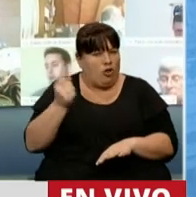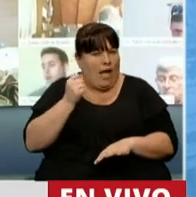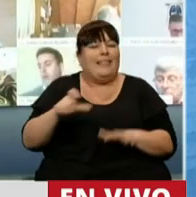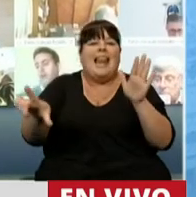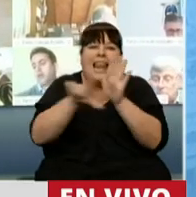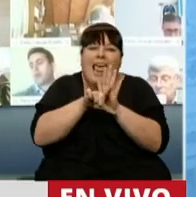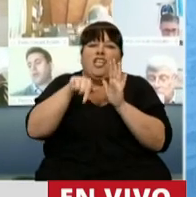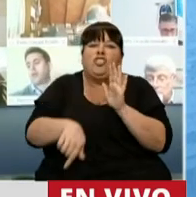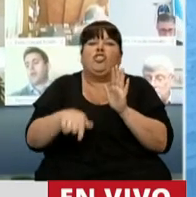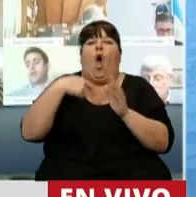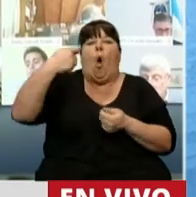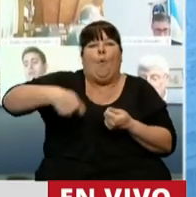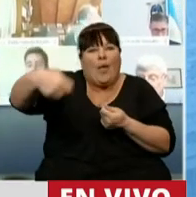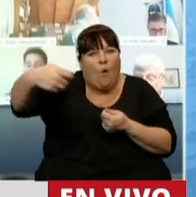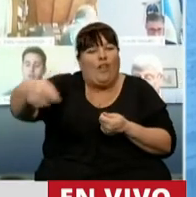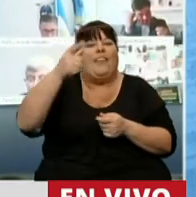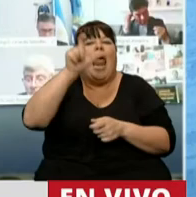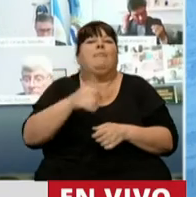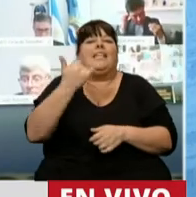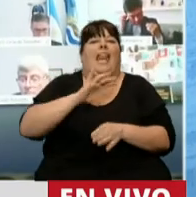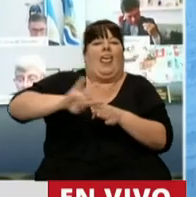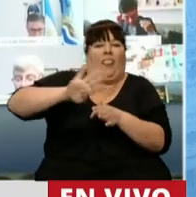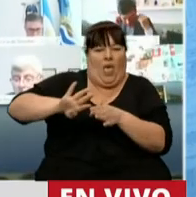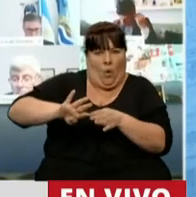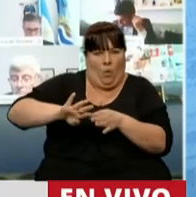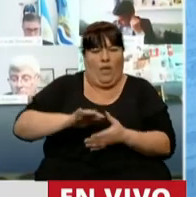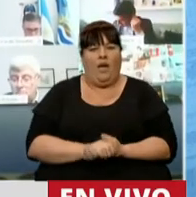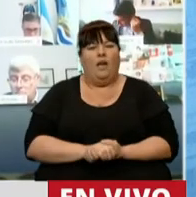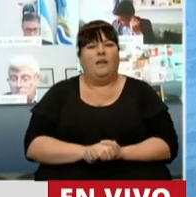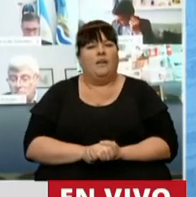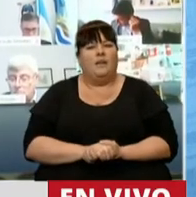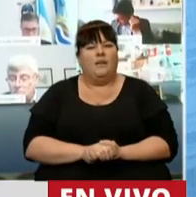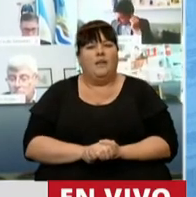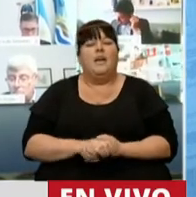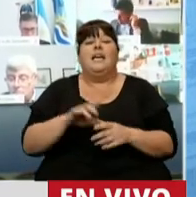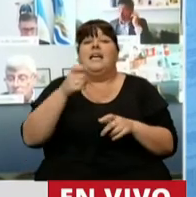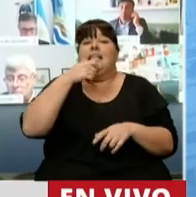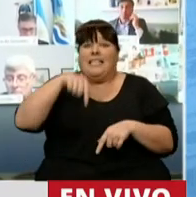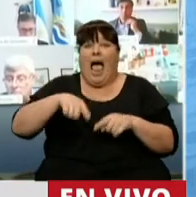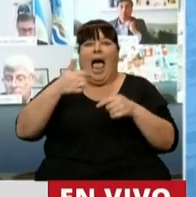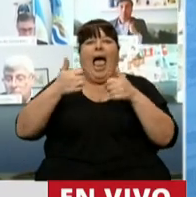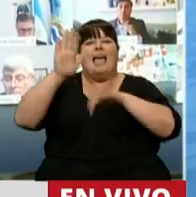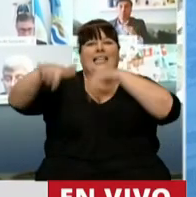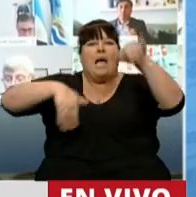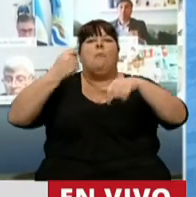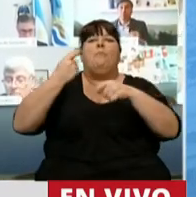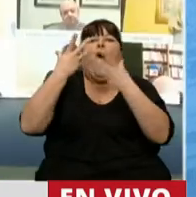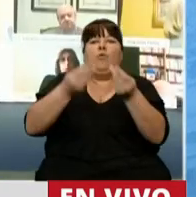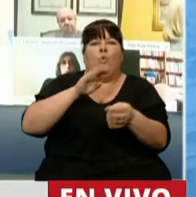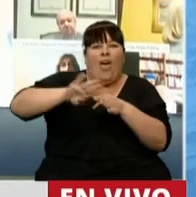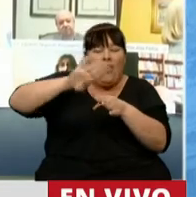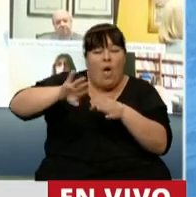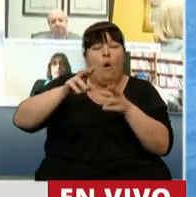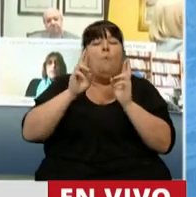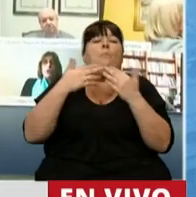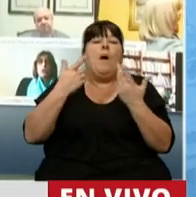legislar sobre este régimen de financiación del deudor. Que pueda, aún estando en concurso preventivo, obtener